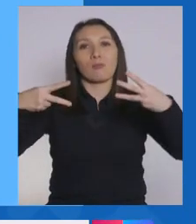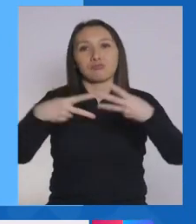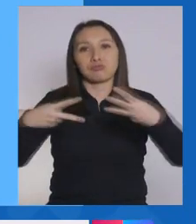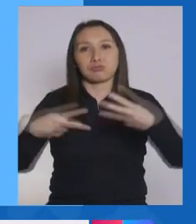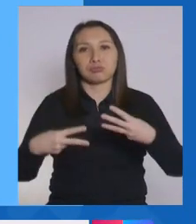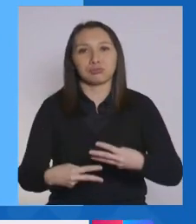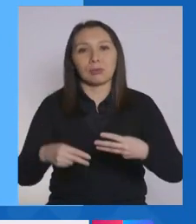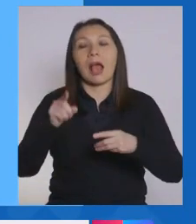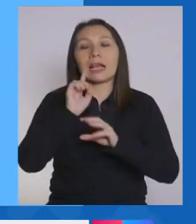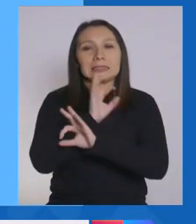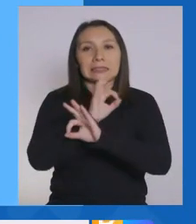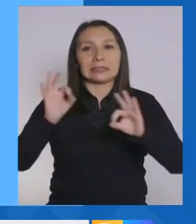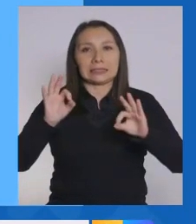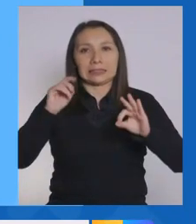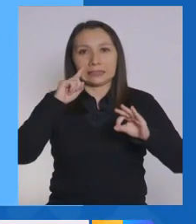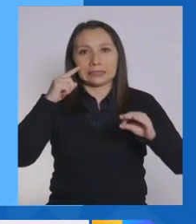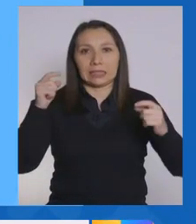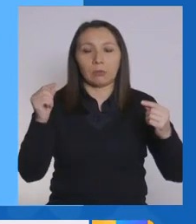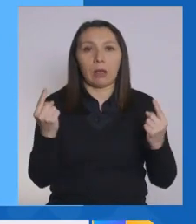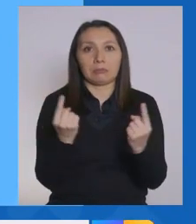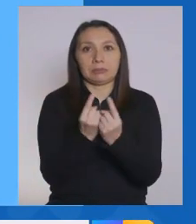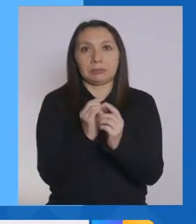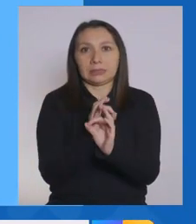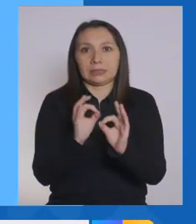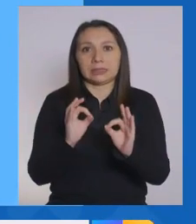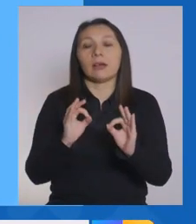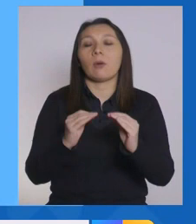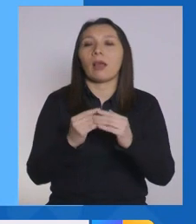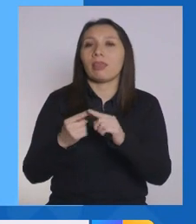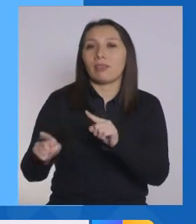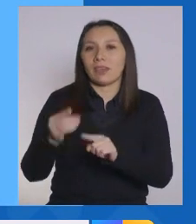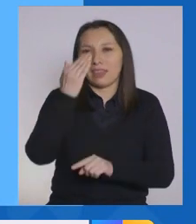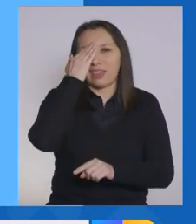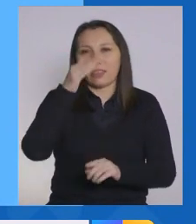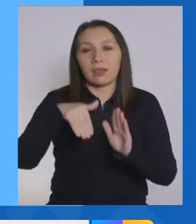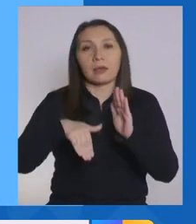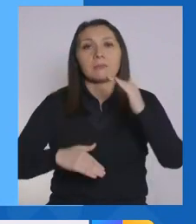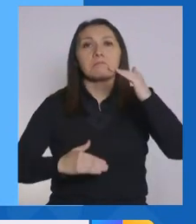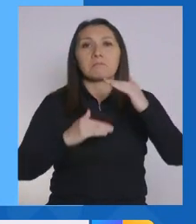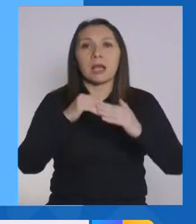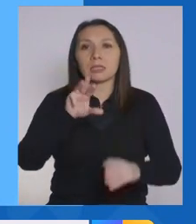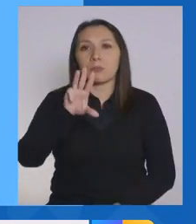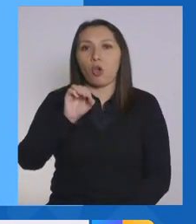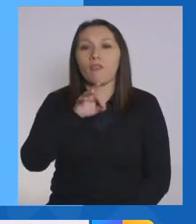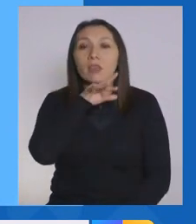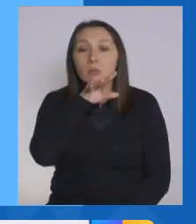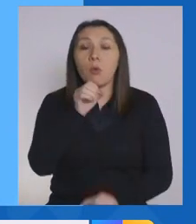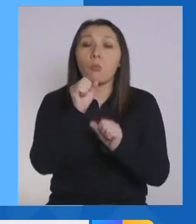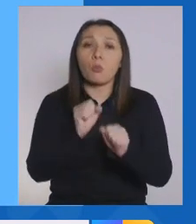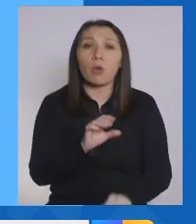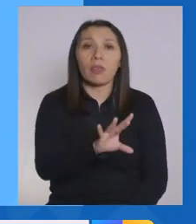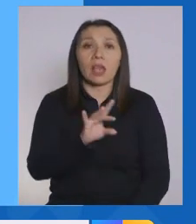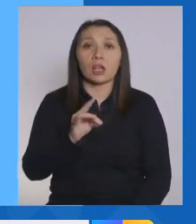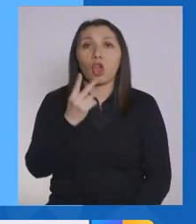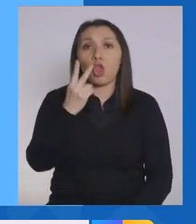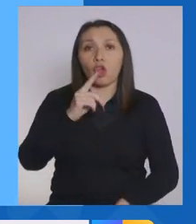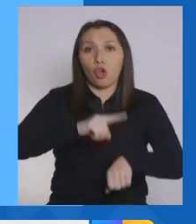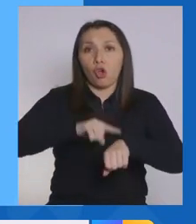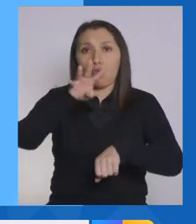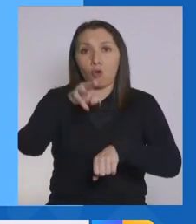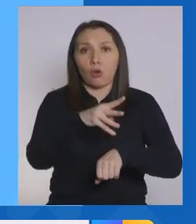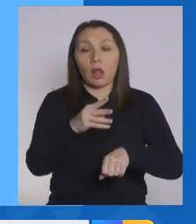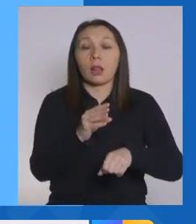el contagio. Esto va a ser por un máximo de 90 minutos y se pueden elegir entre dos horarios,